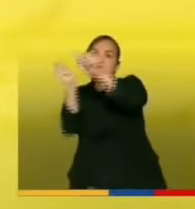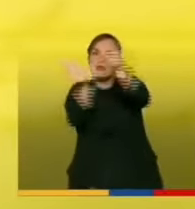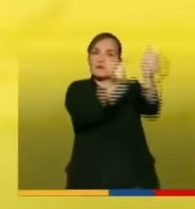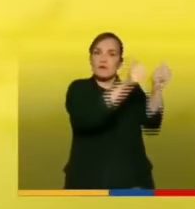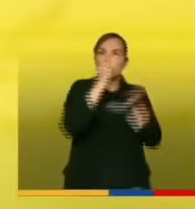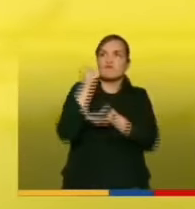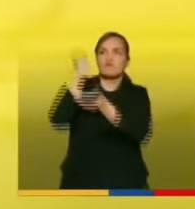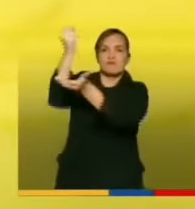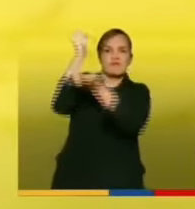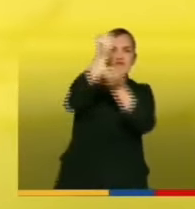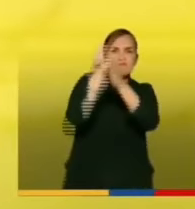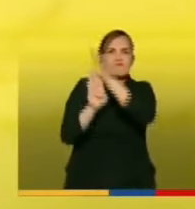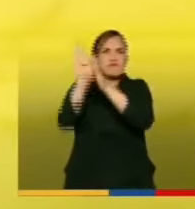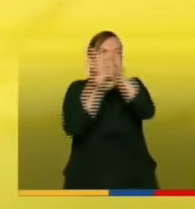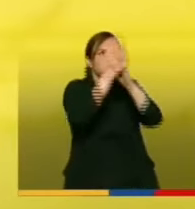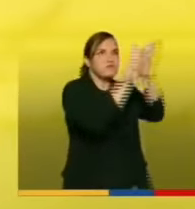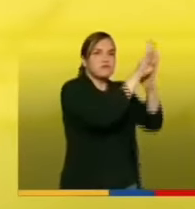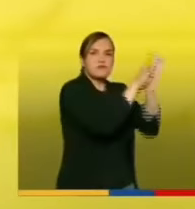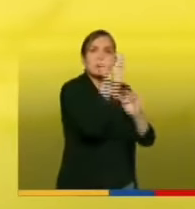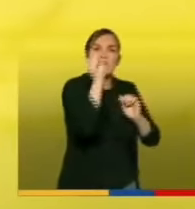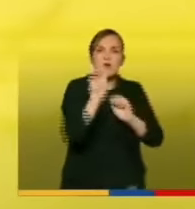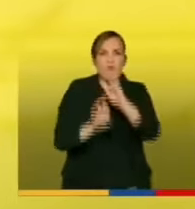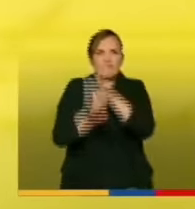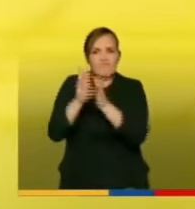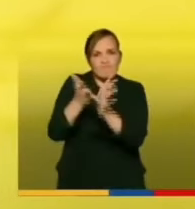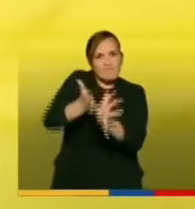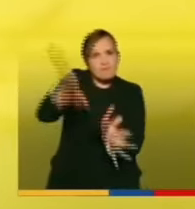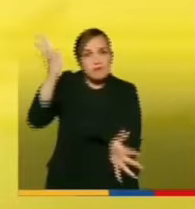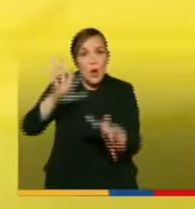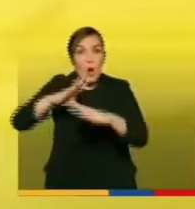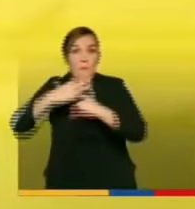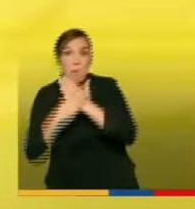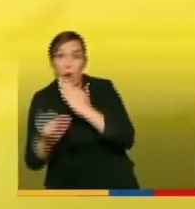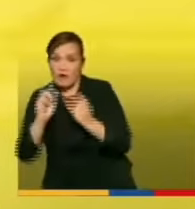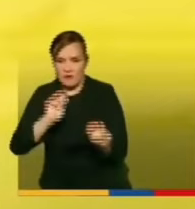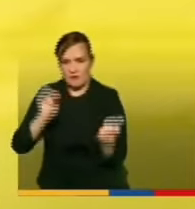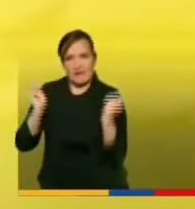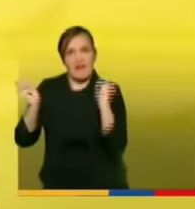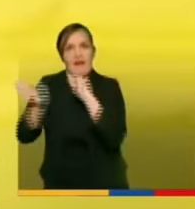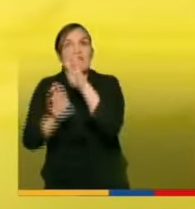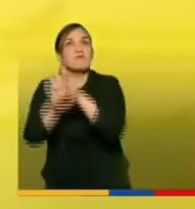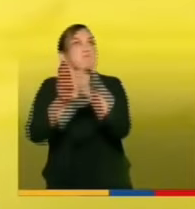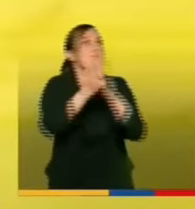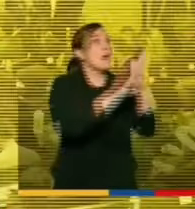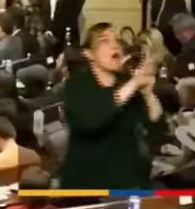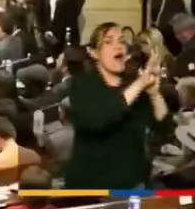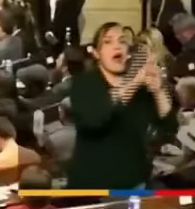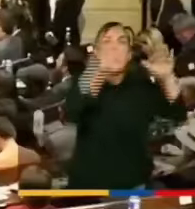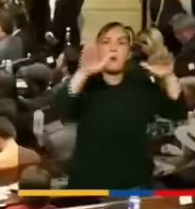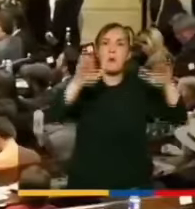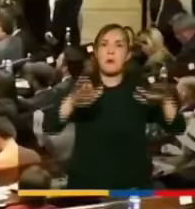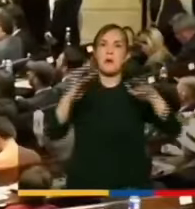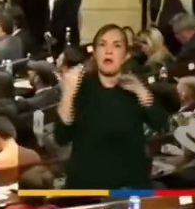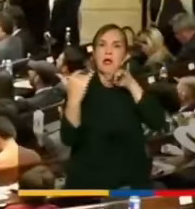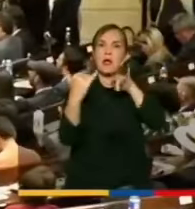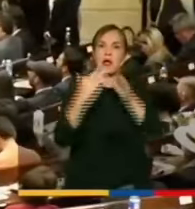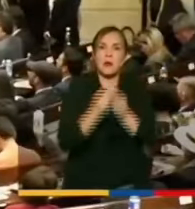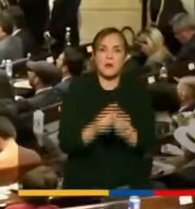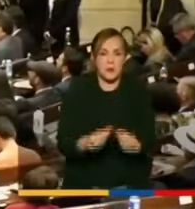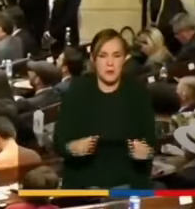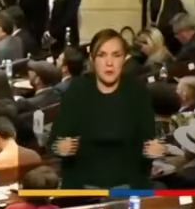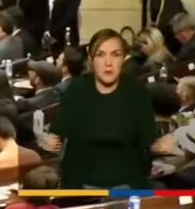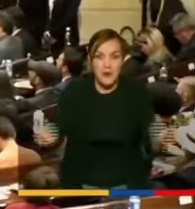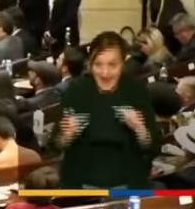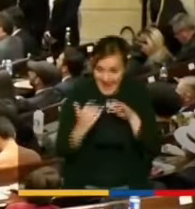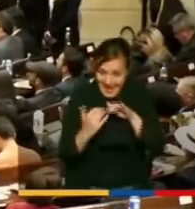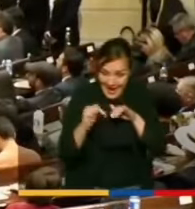desarrollo y no atraso y la guerra entonces desaparecerá la guerra no es un punto de partida